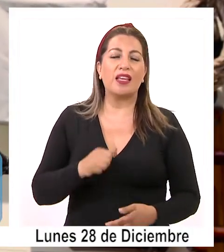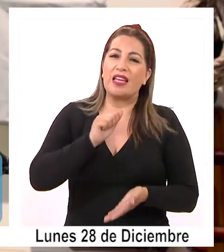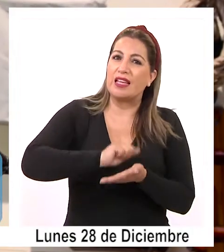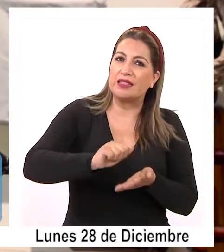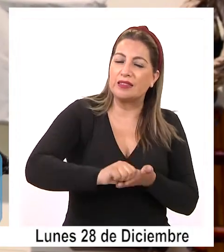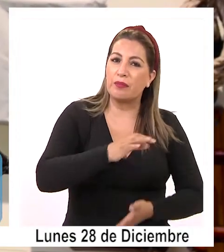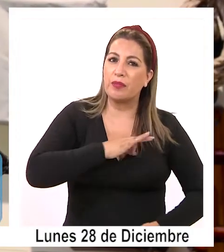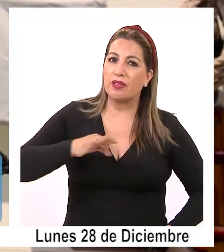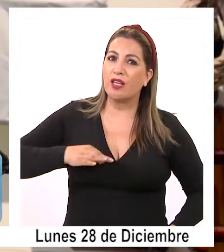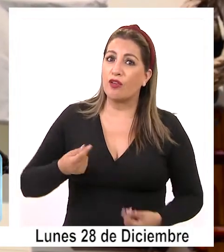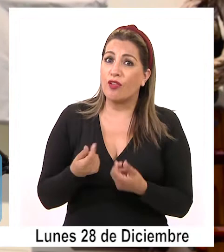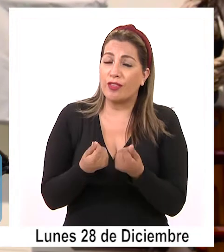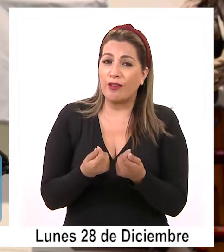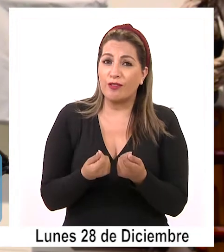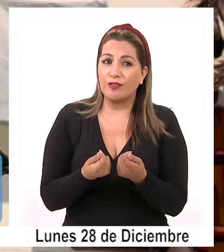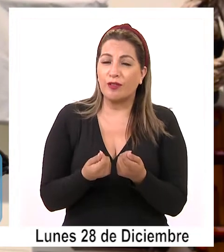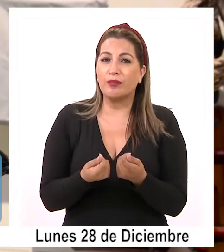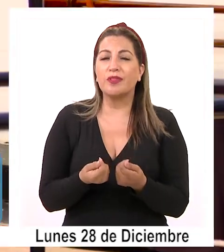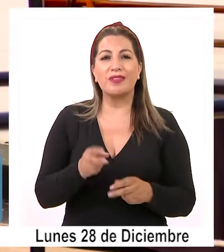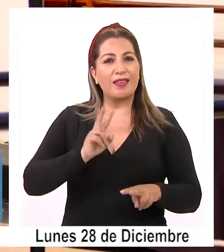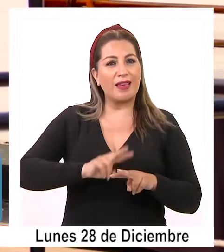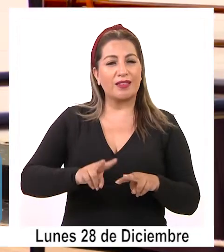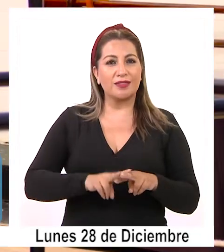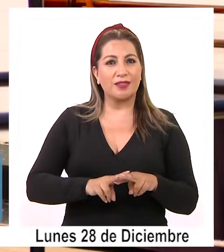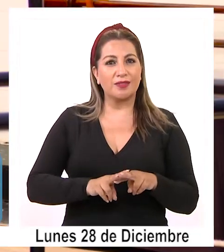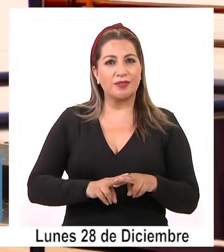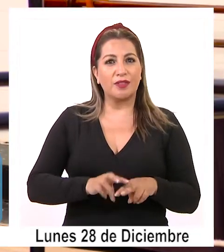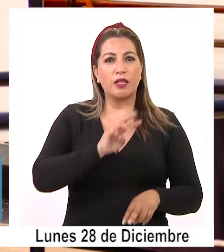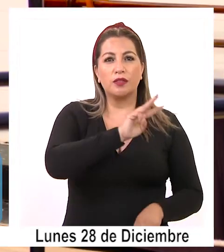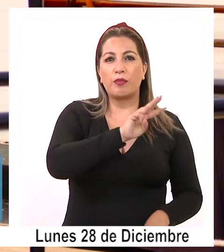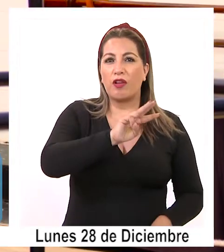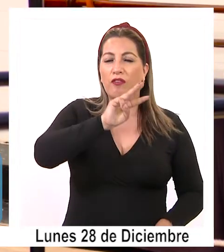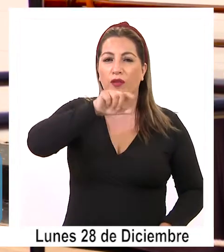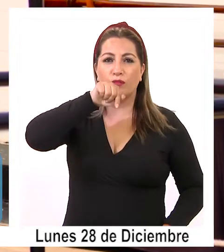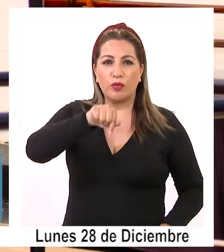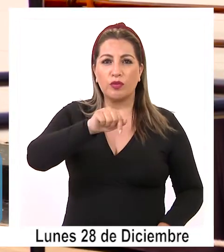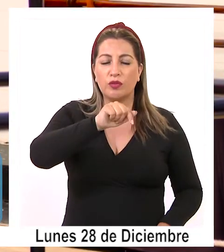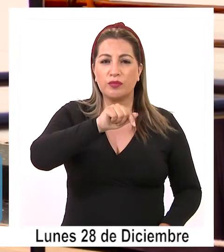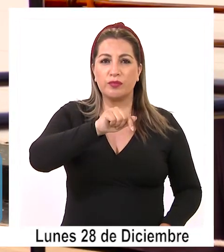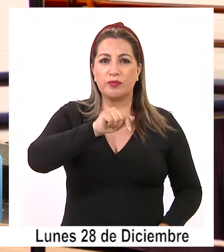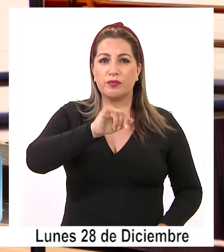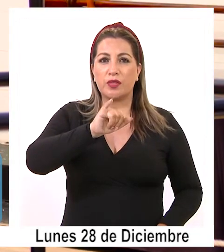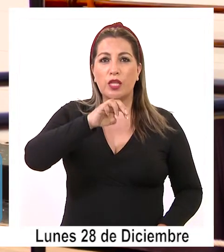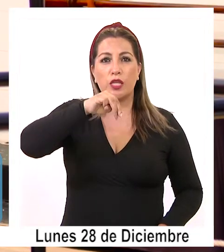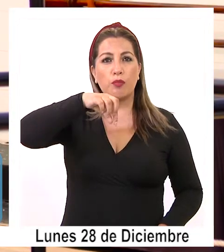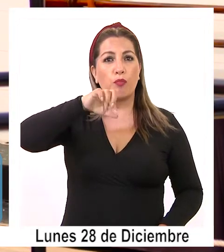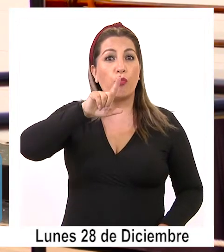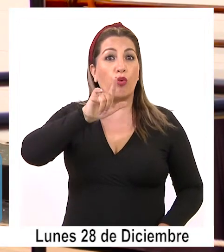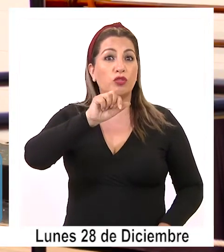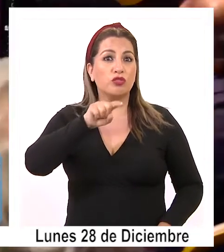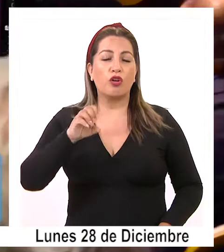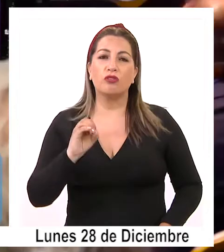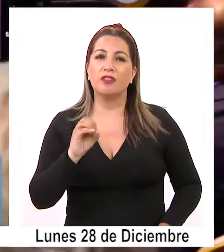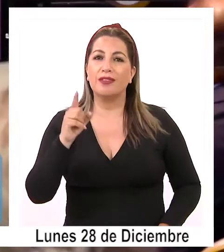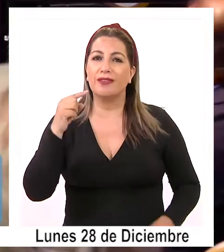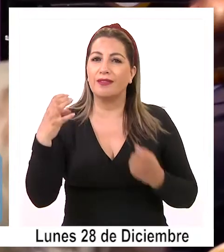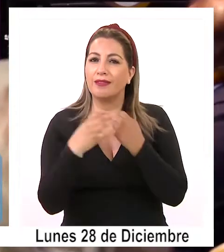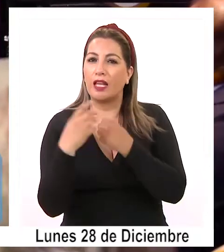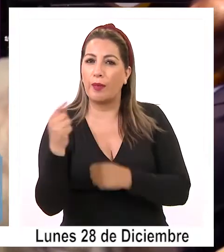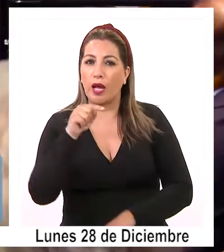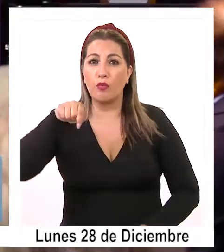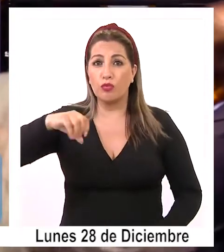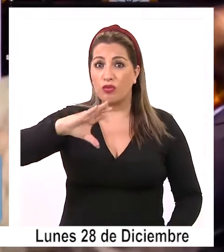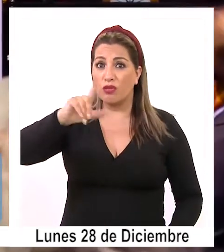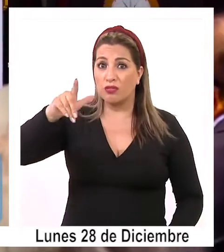donaciones del Ministerio de Economía e ingresar al sitio www.impulsotarapacá.cl